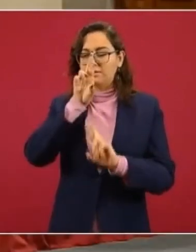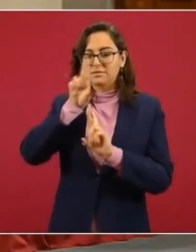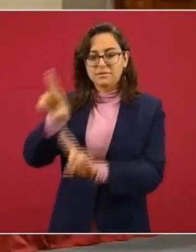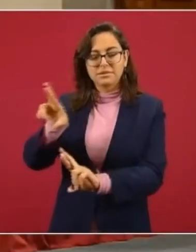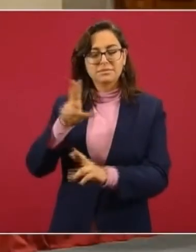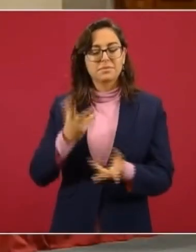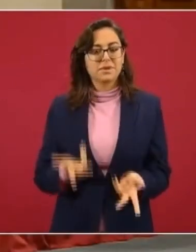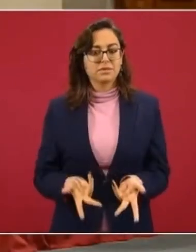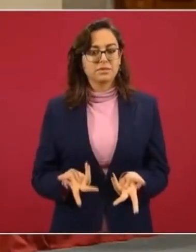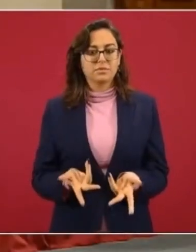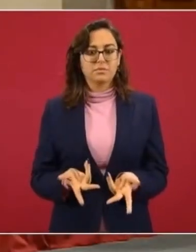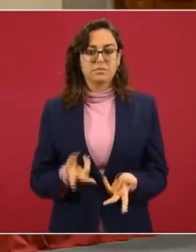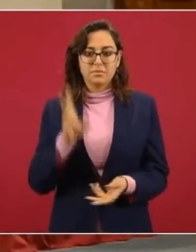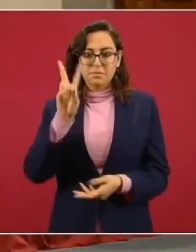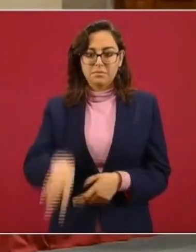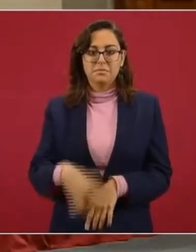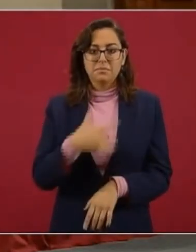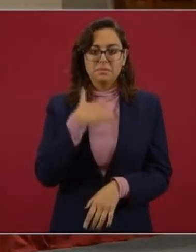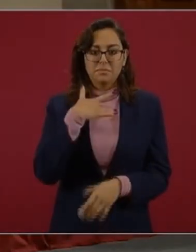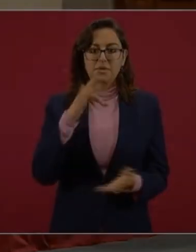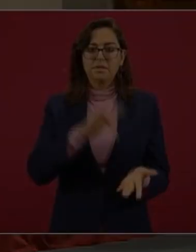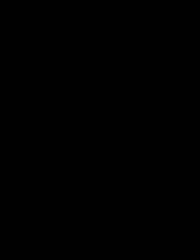agradecemos mucho.